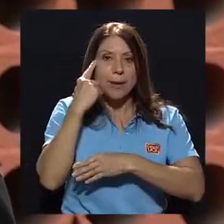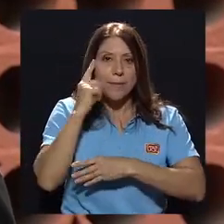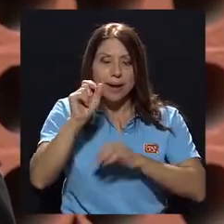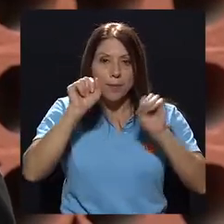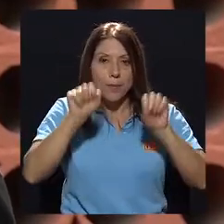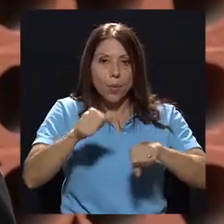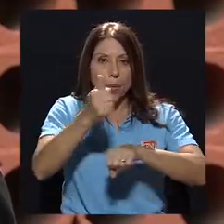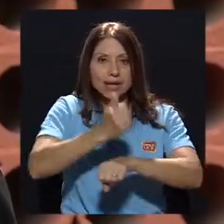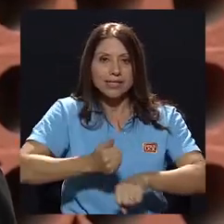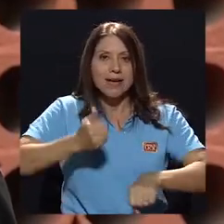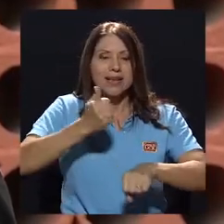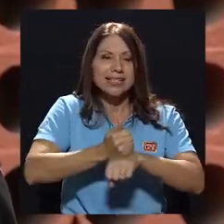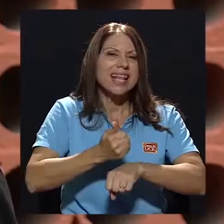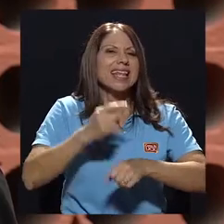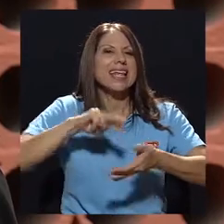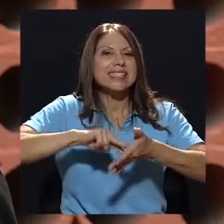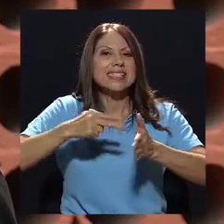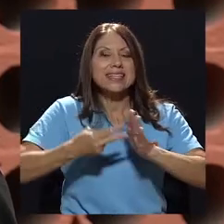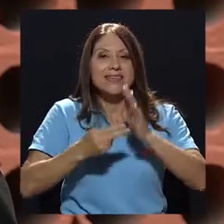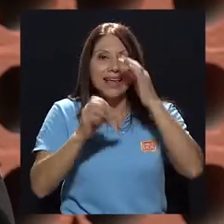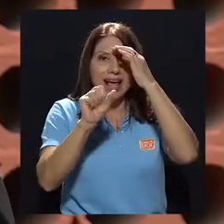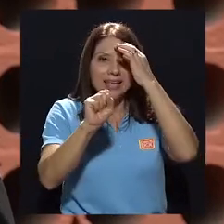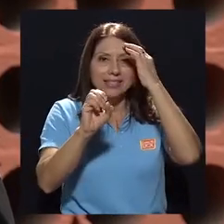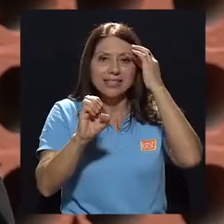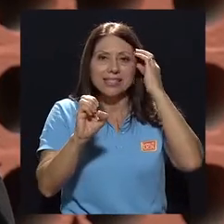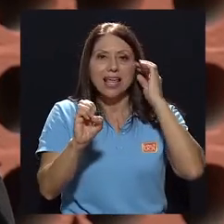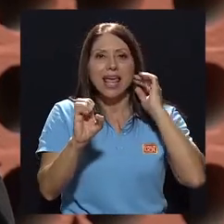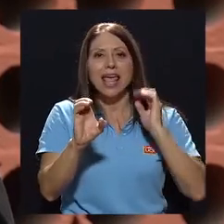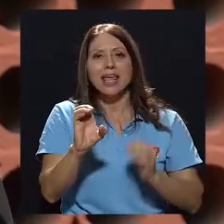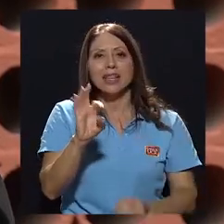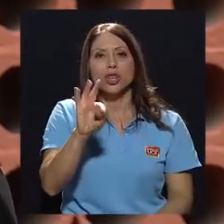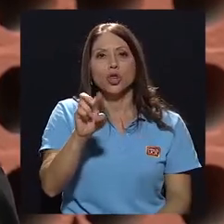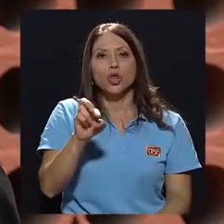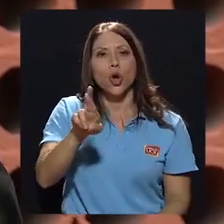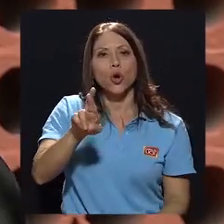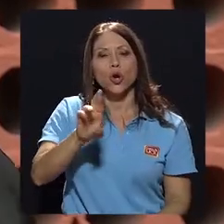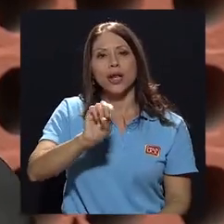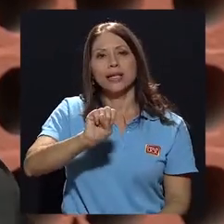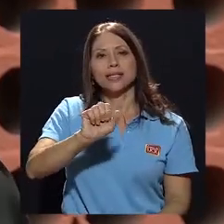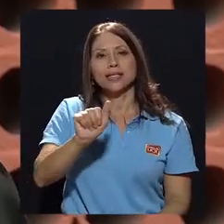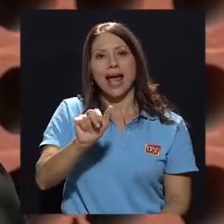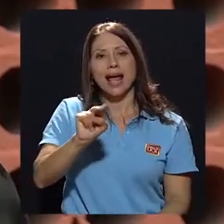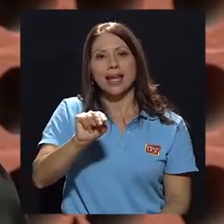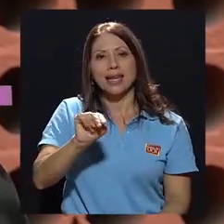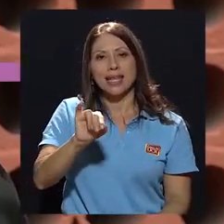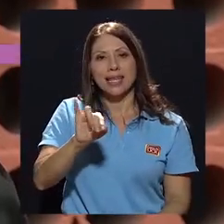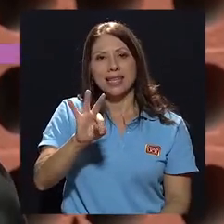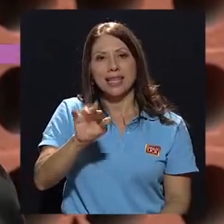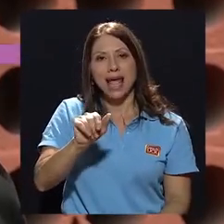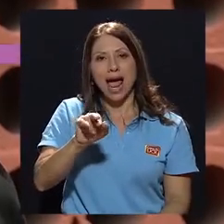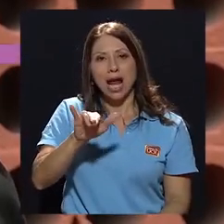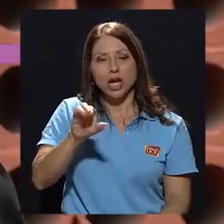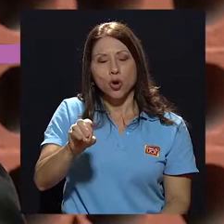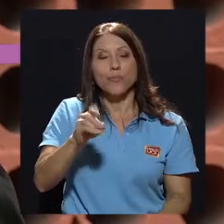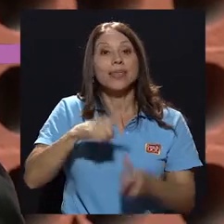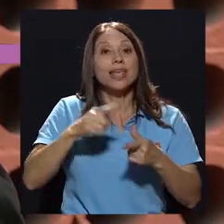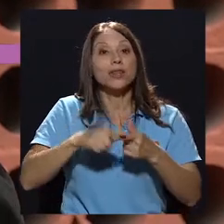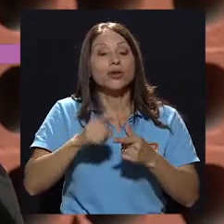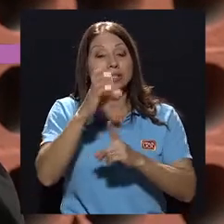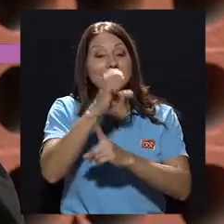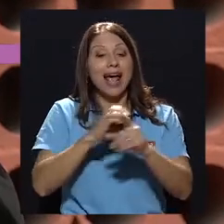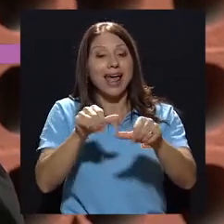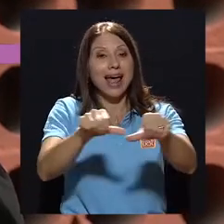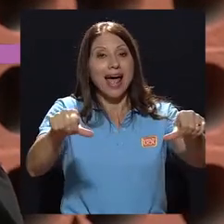para poder definir qué es un sector sanitario. Entonces, cada área de salud, como decíamos, que es lo que constituye